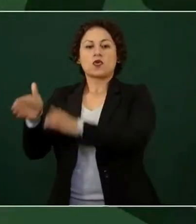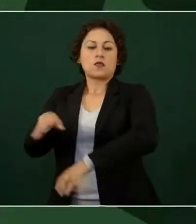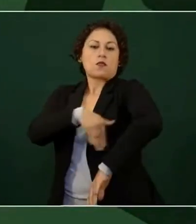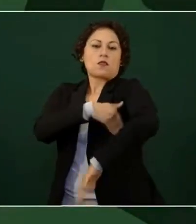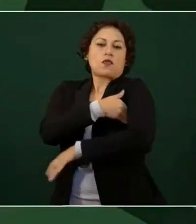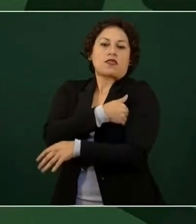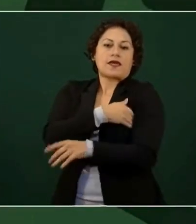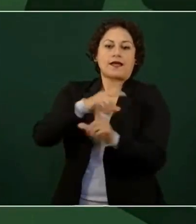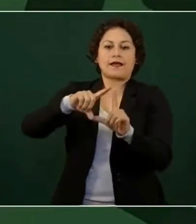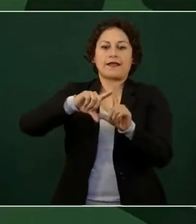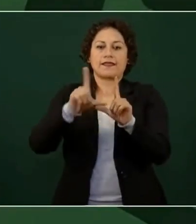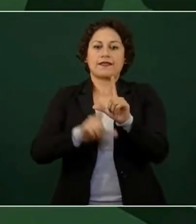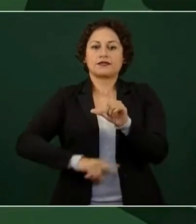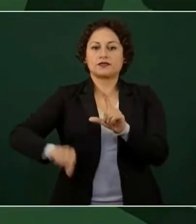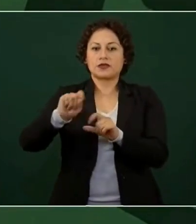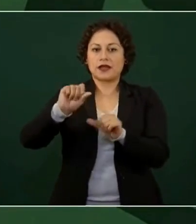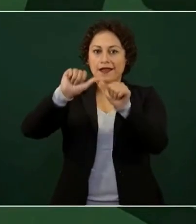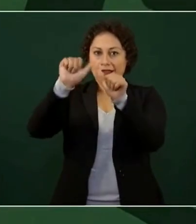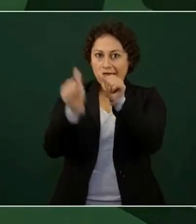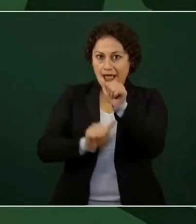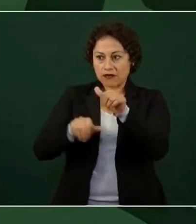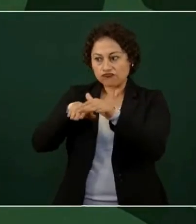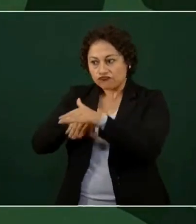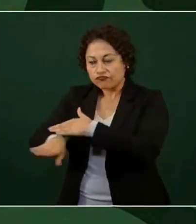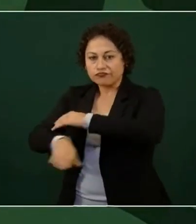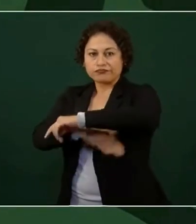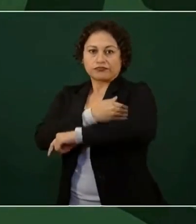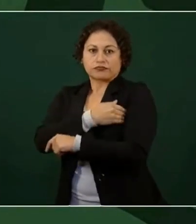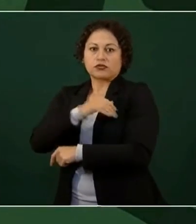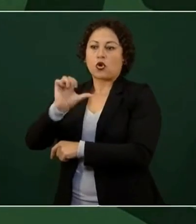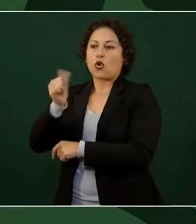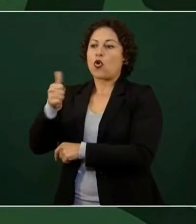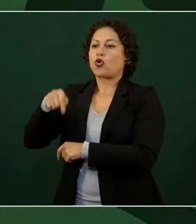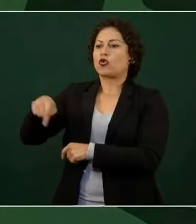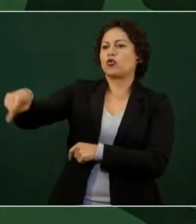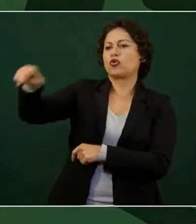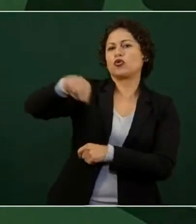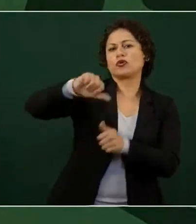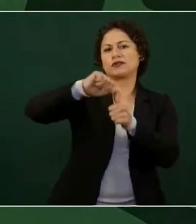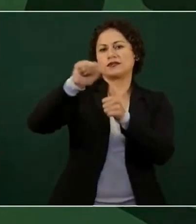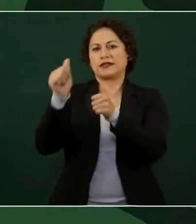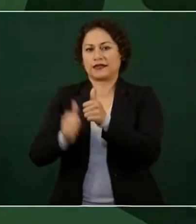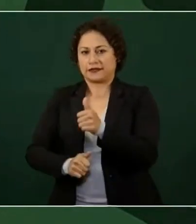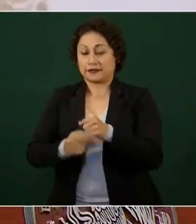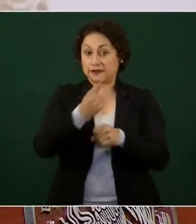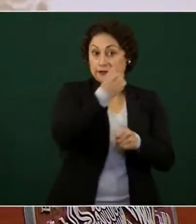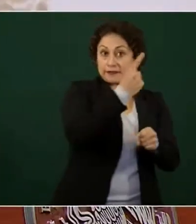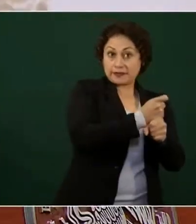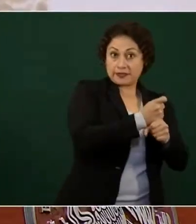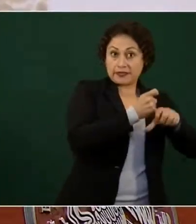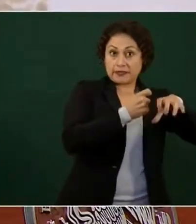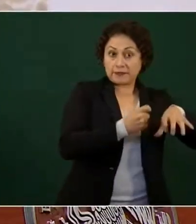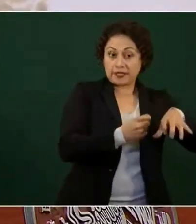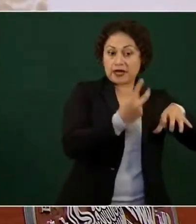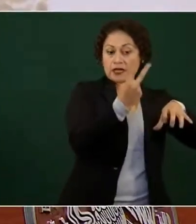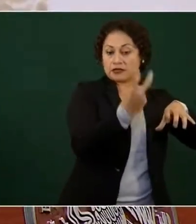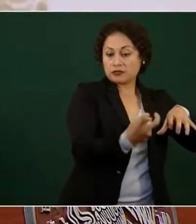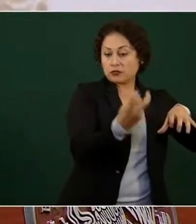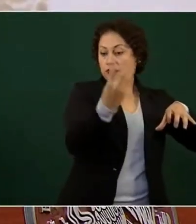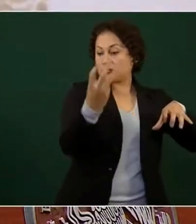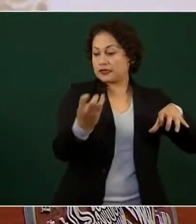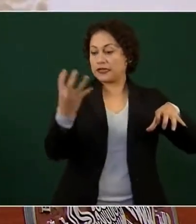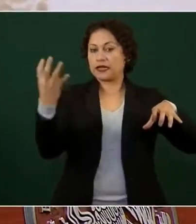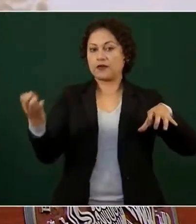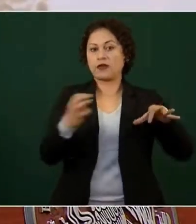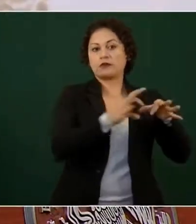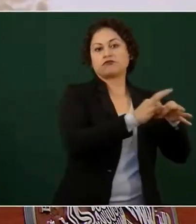muchas otras actividades. Por primera vez se va a poder conectar la primera, segunda, tercera y ahora cuarta sección, no